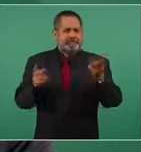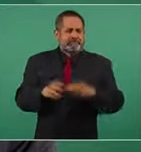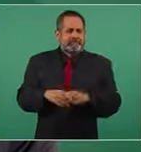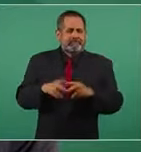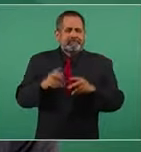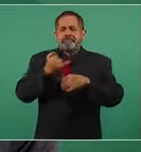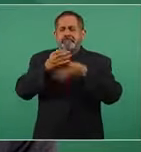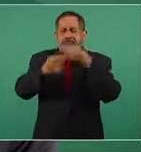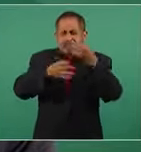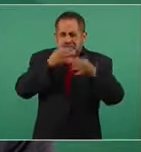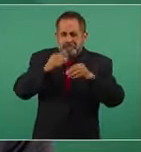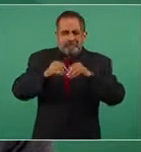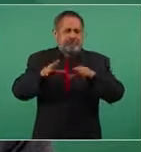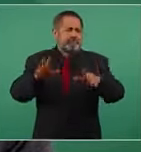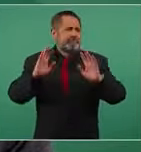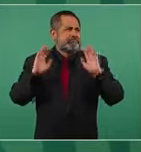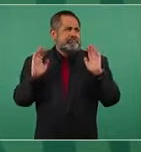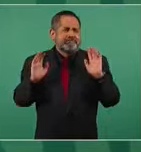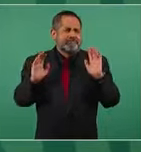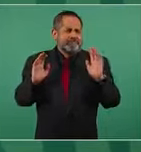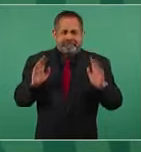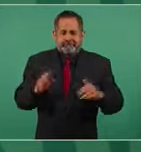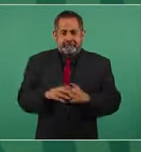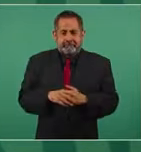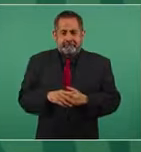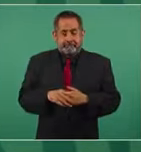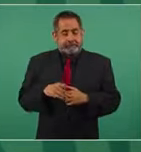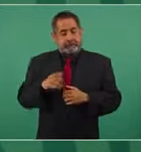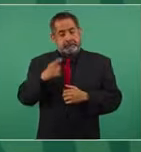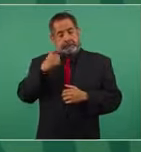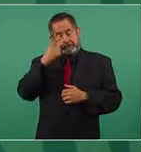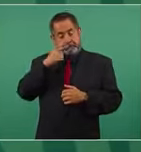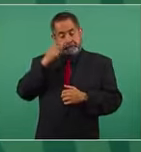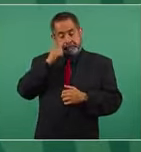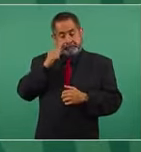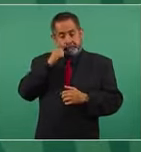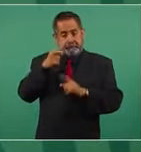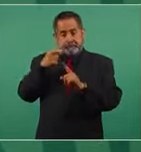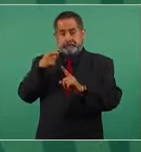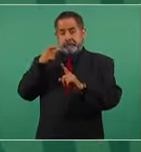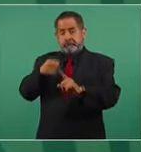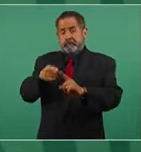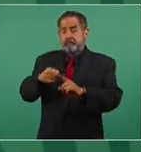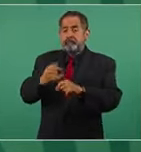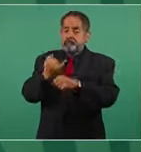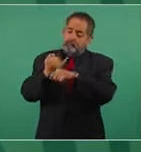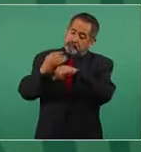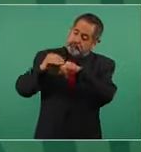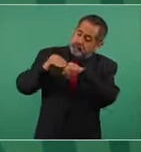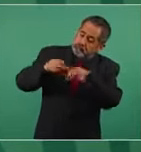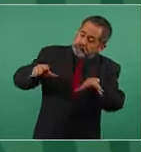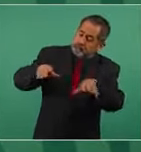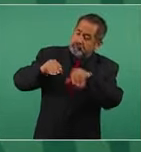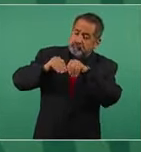temas informativos. siempre lo que hacemos es informar.